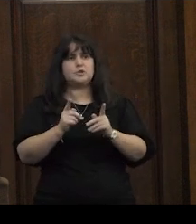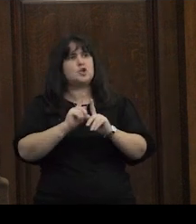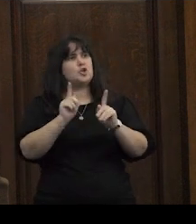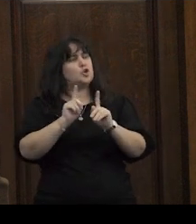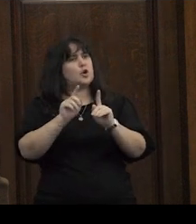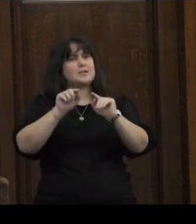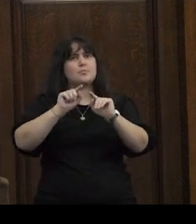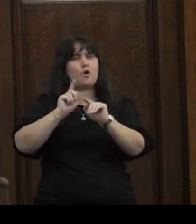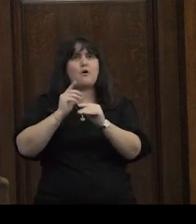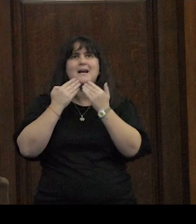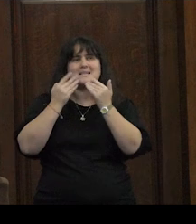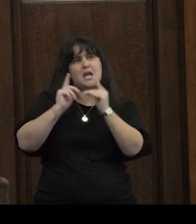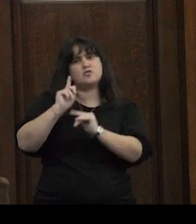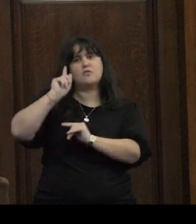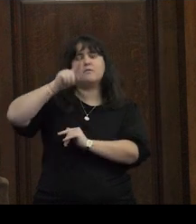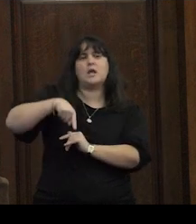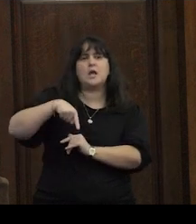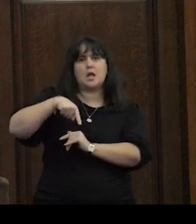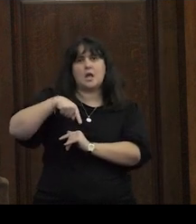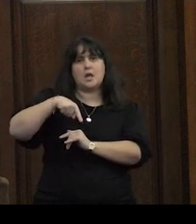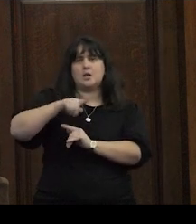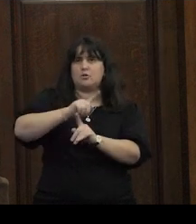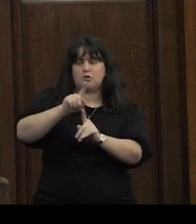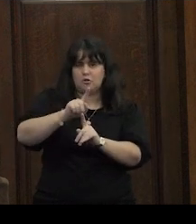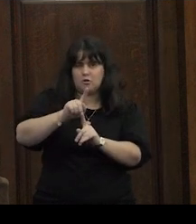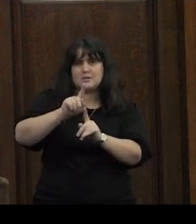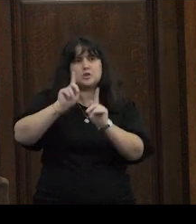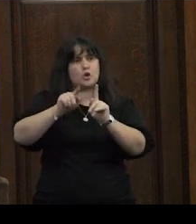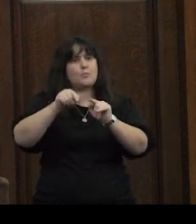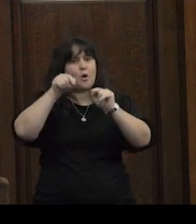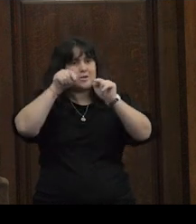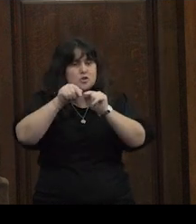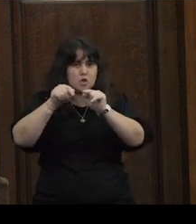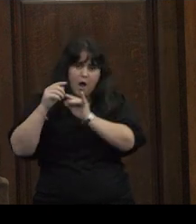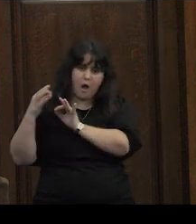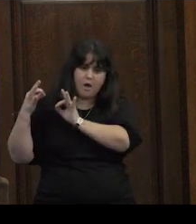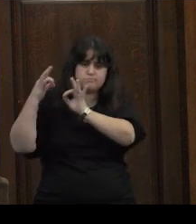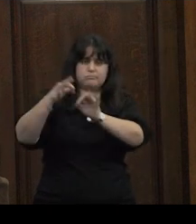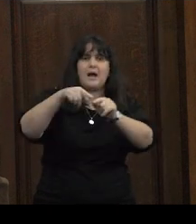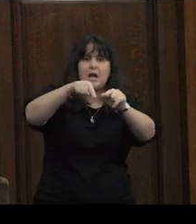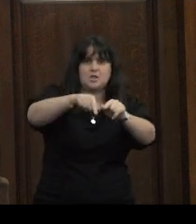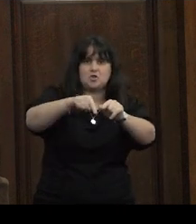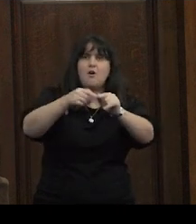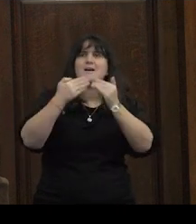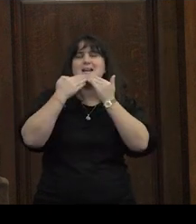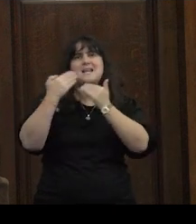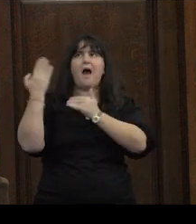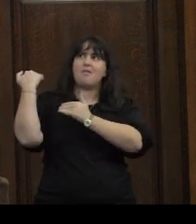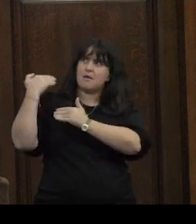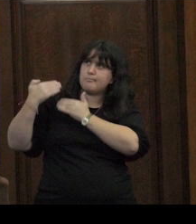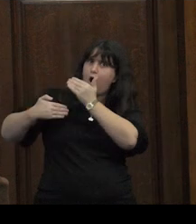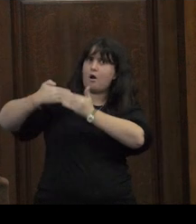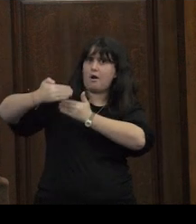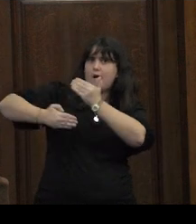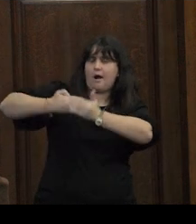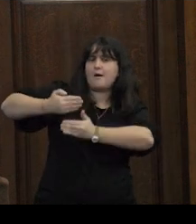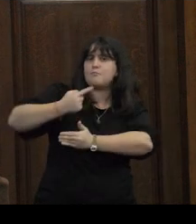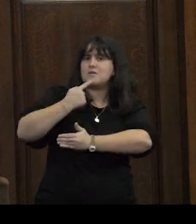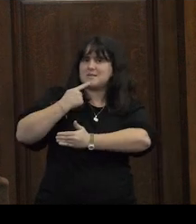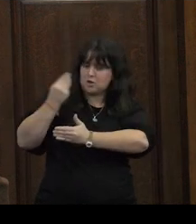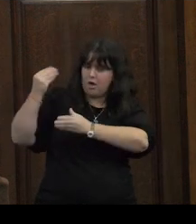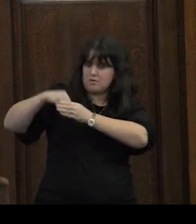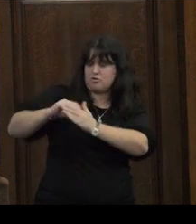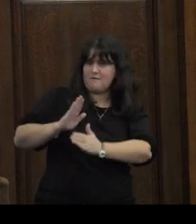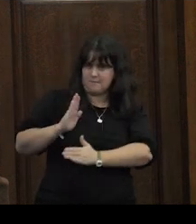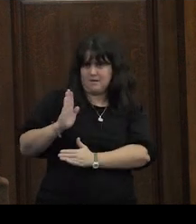no como el origen de ¿sí? sino como un punto de llegada a partir de su proceso de politización en el